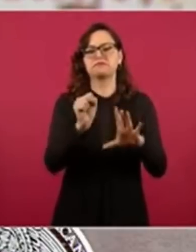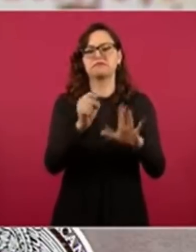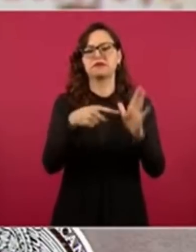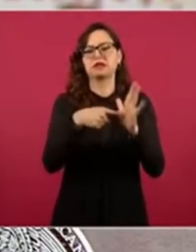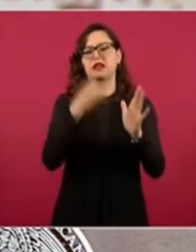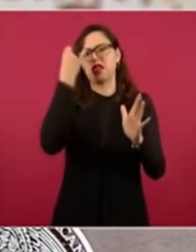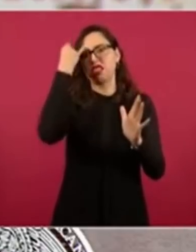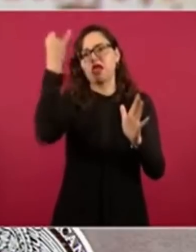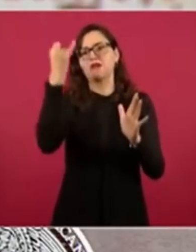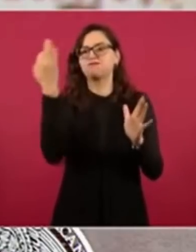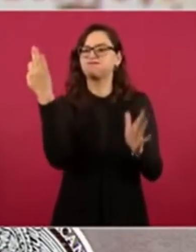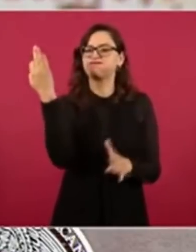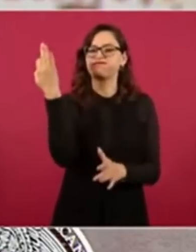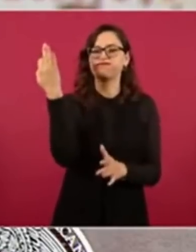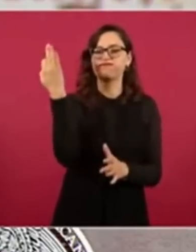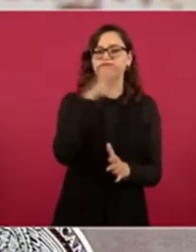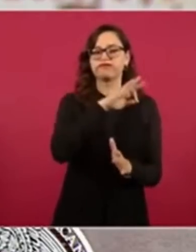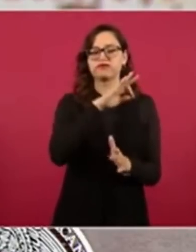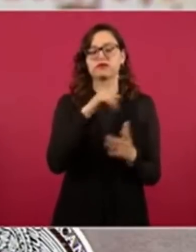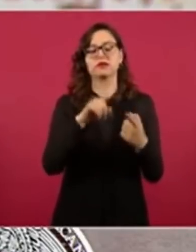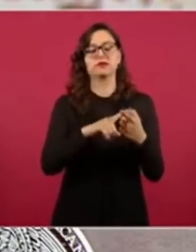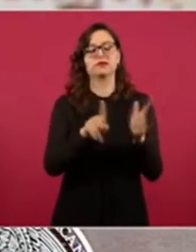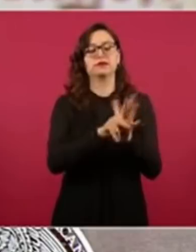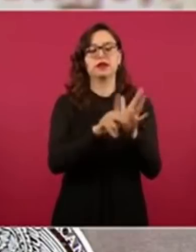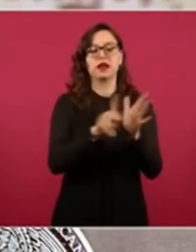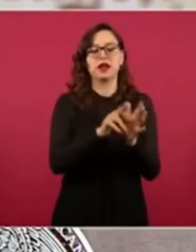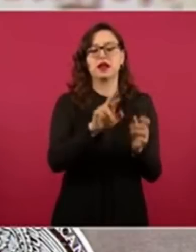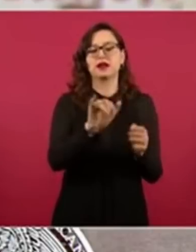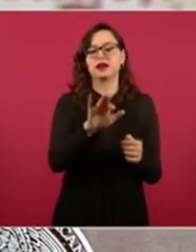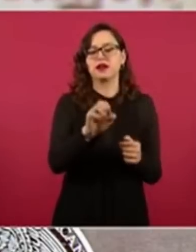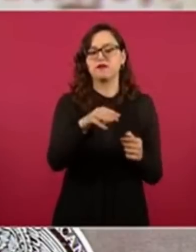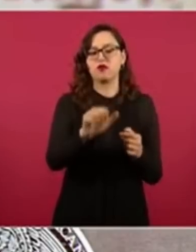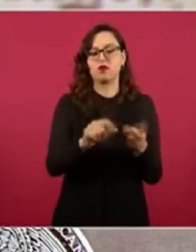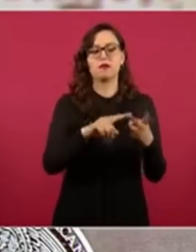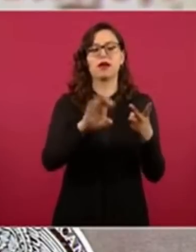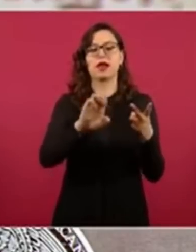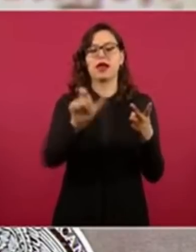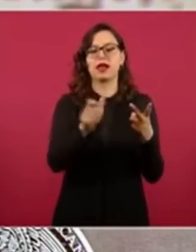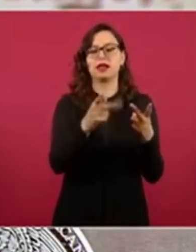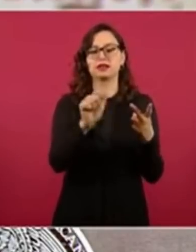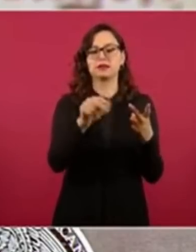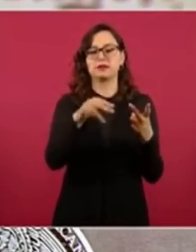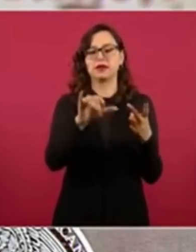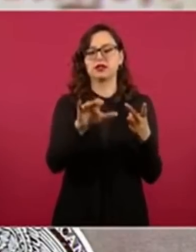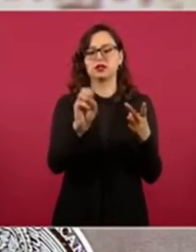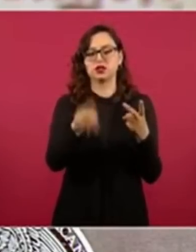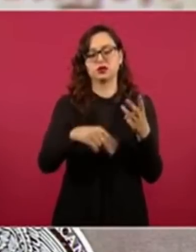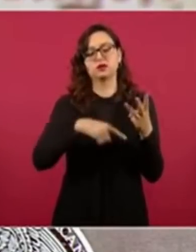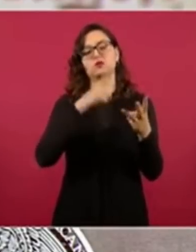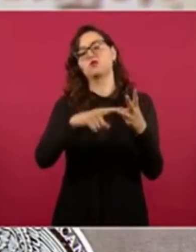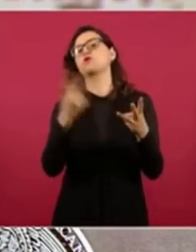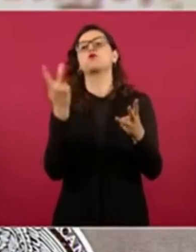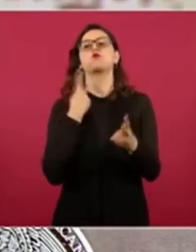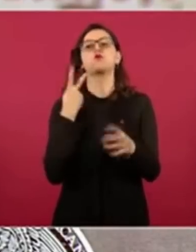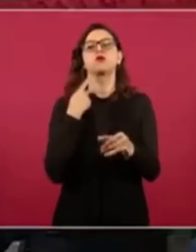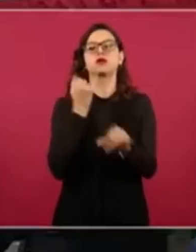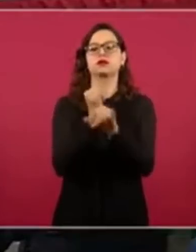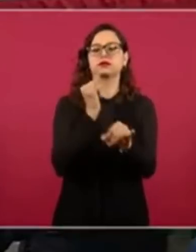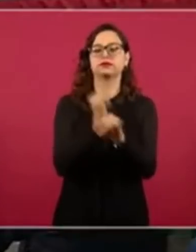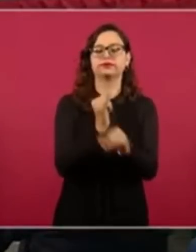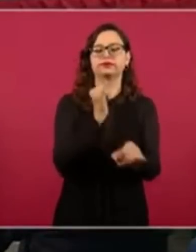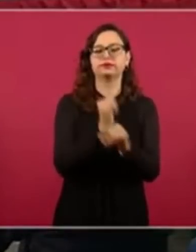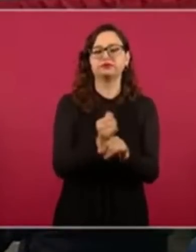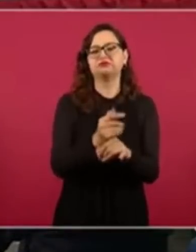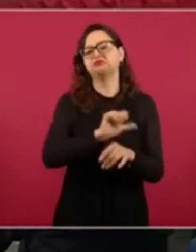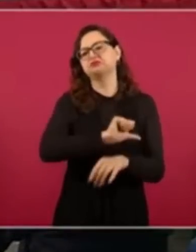ridículo. Medios como Reforma, Expansión Política y la Política Online, además de